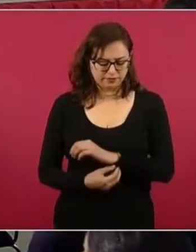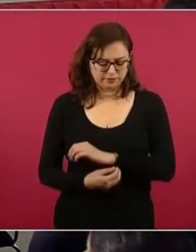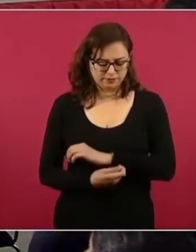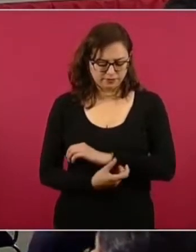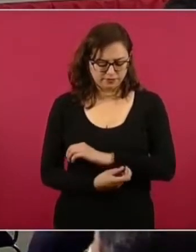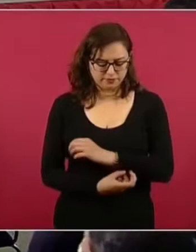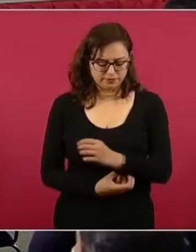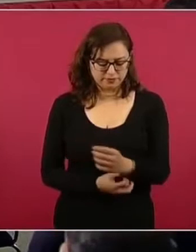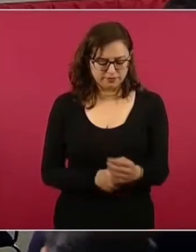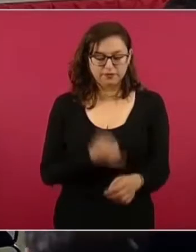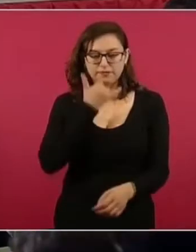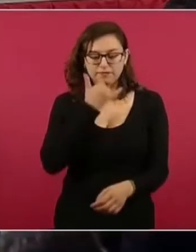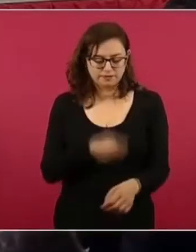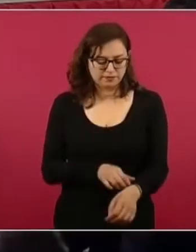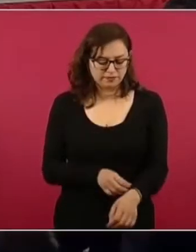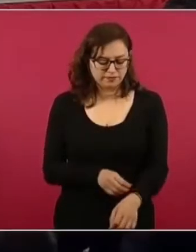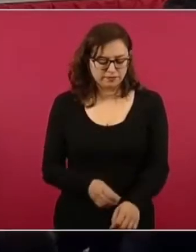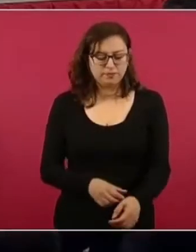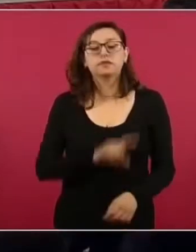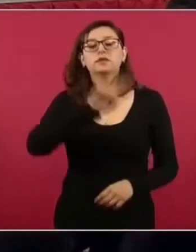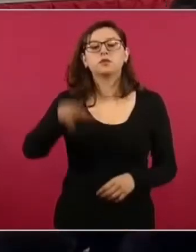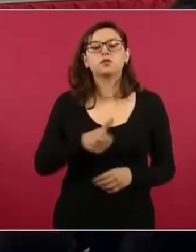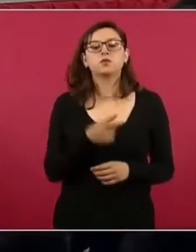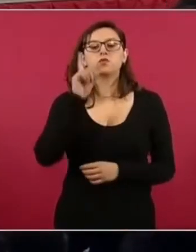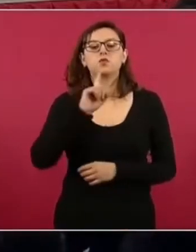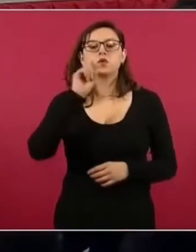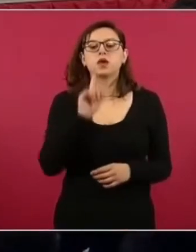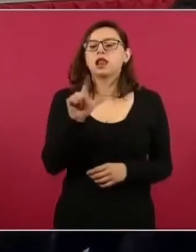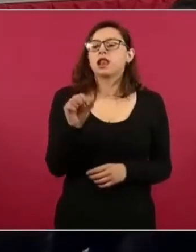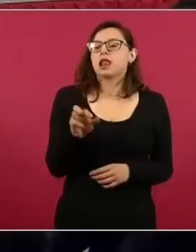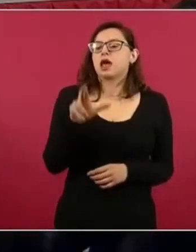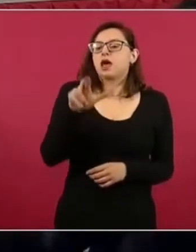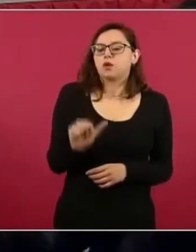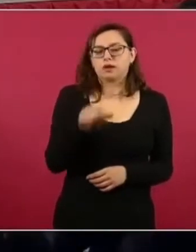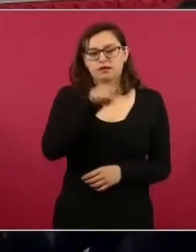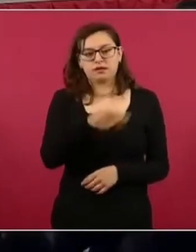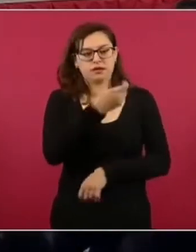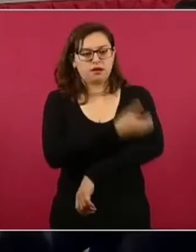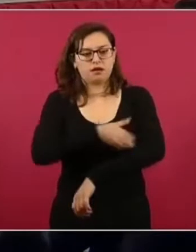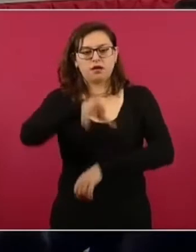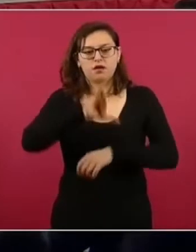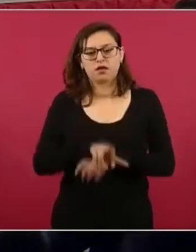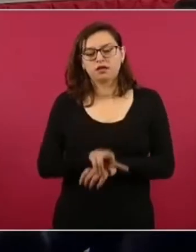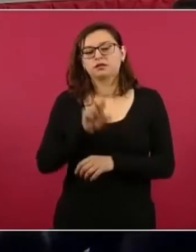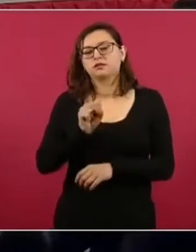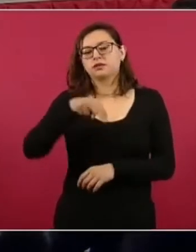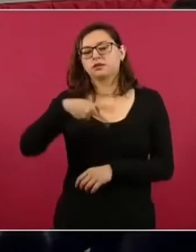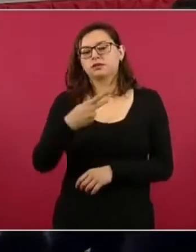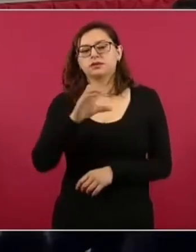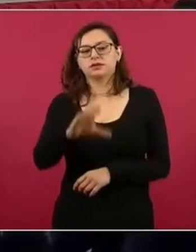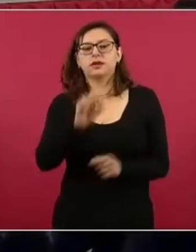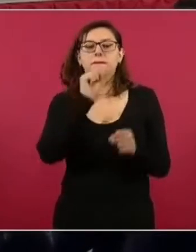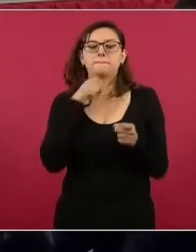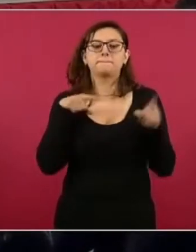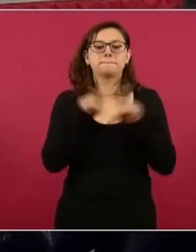Protección Civil. Y todo el equipo, está el comandante de la Guardia